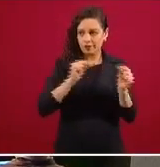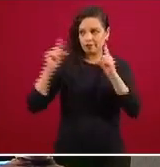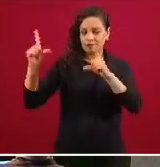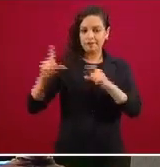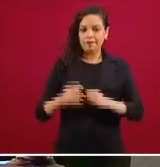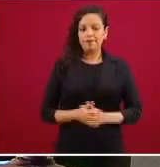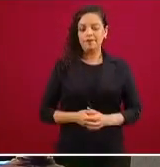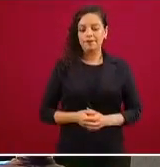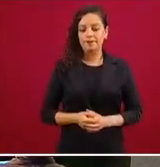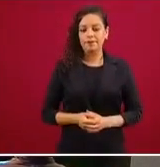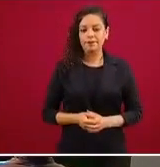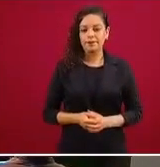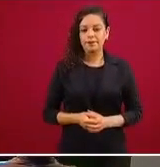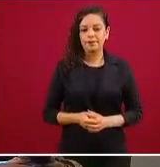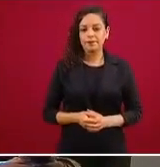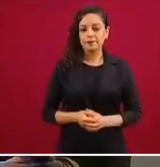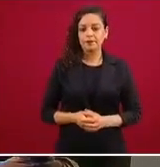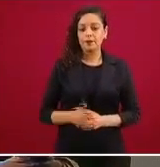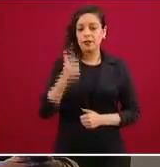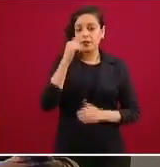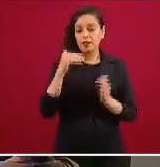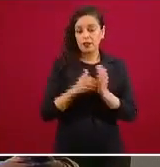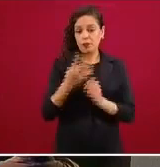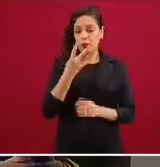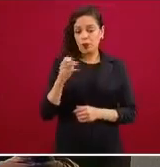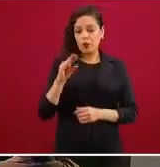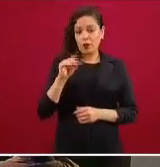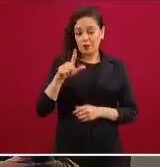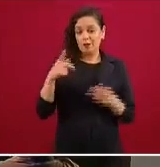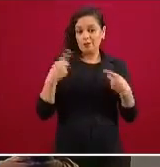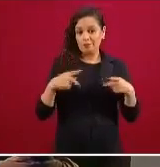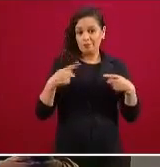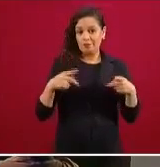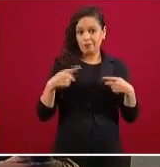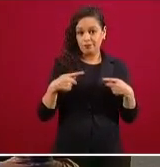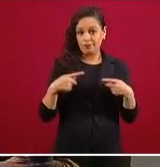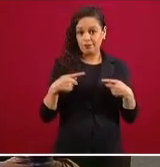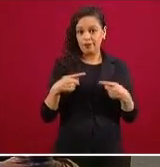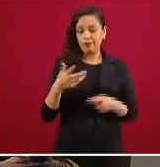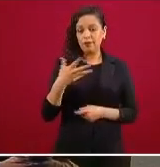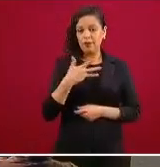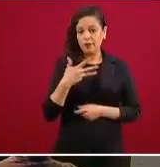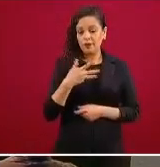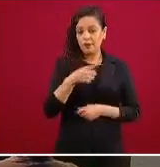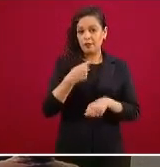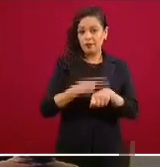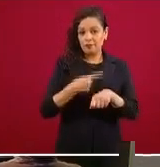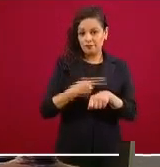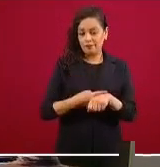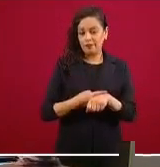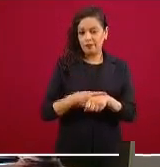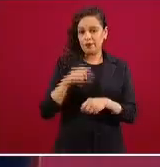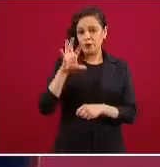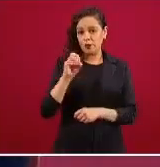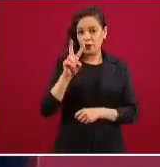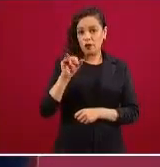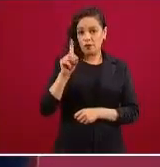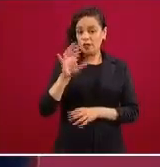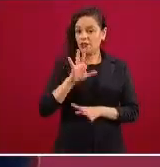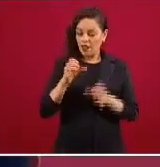por la condición clínica de estas 7.497 personas que han tenido COVID confirmado